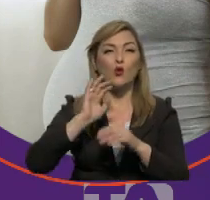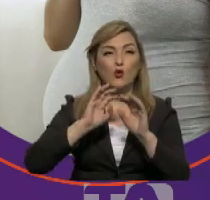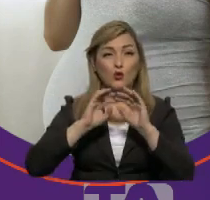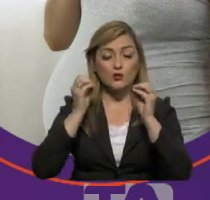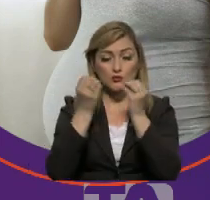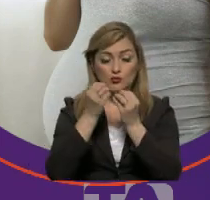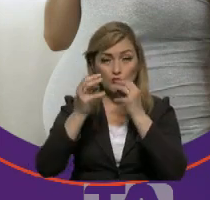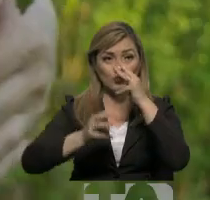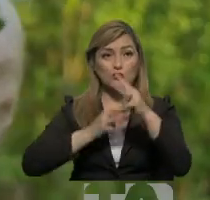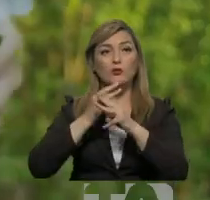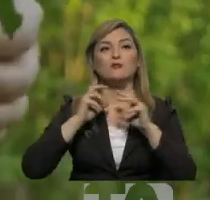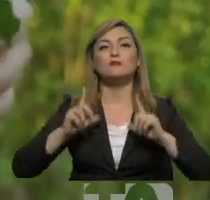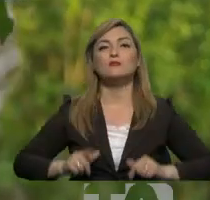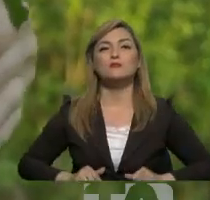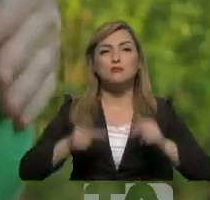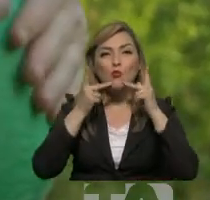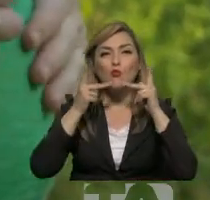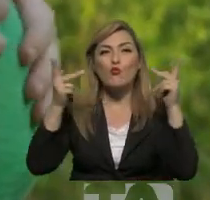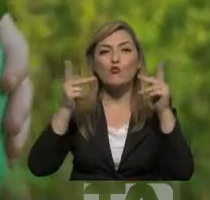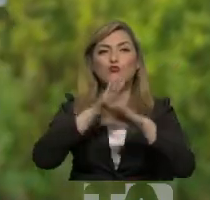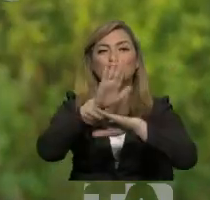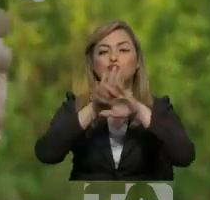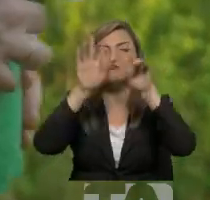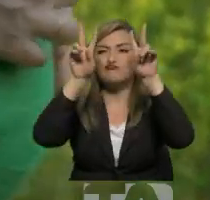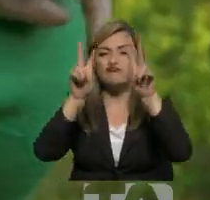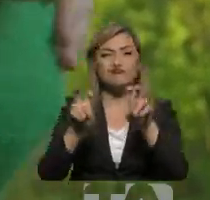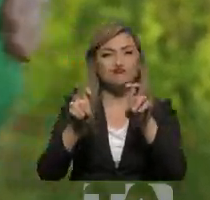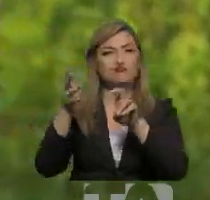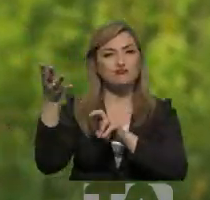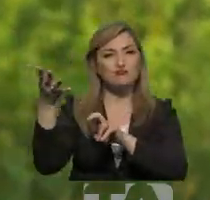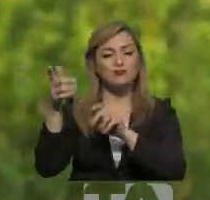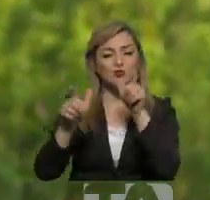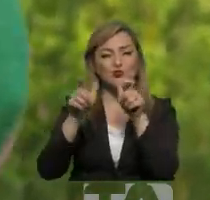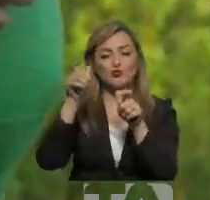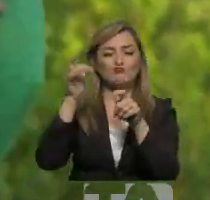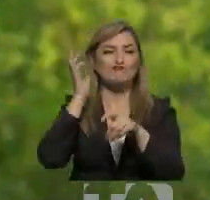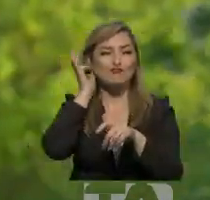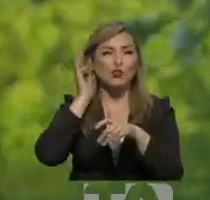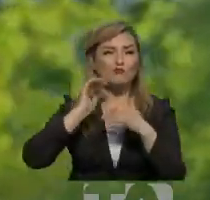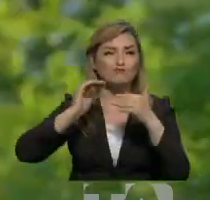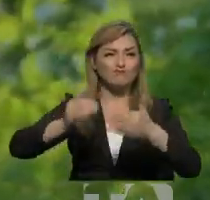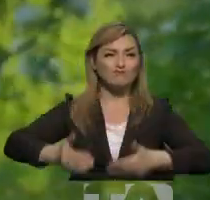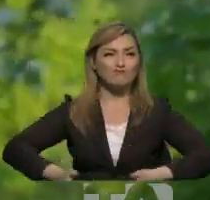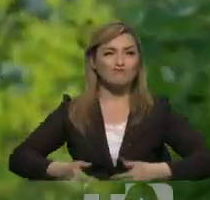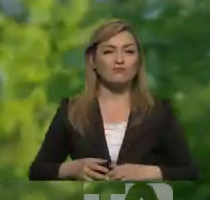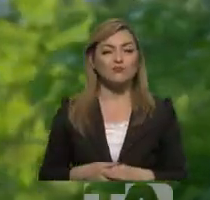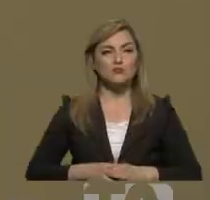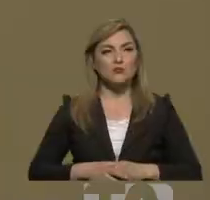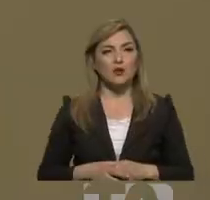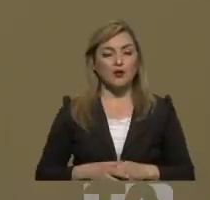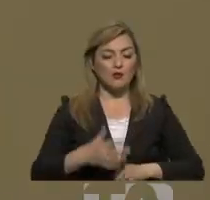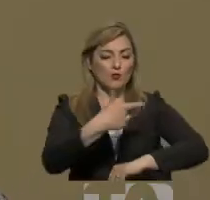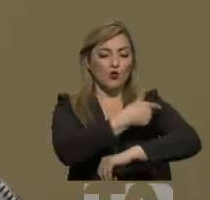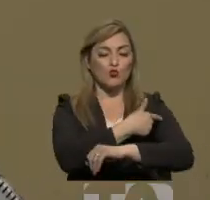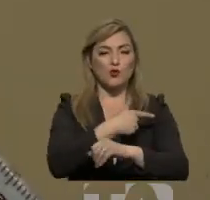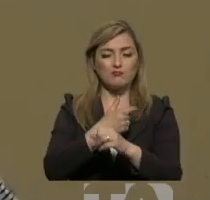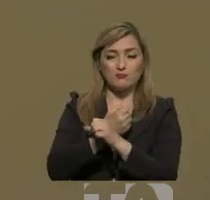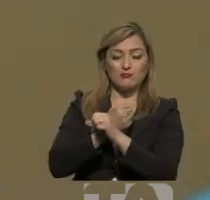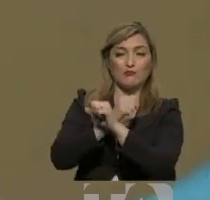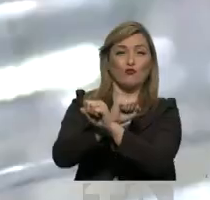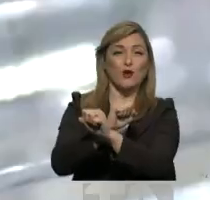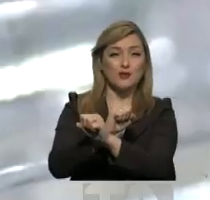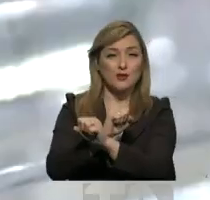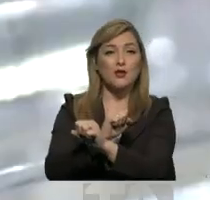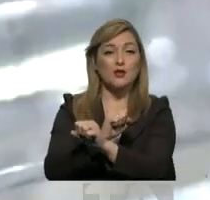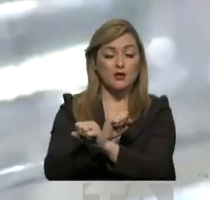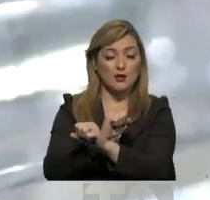la Salud ha publicado algunos segmentos sobre este tipo de población. Sabemos que las vacunas que previenen el COVID-19, especialmente la de Pfizer